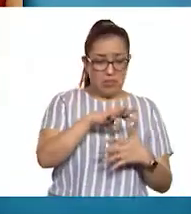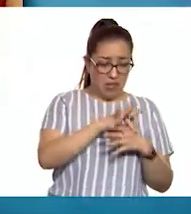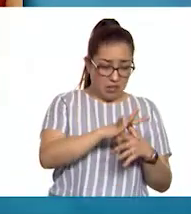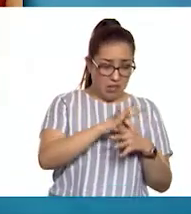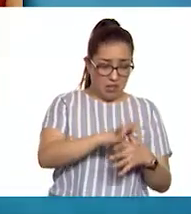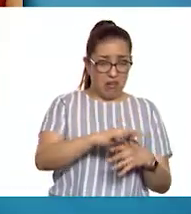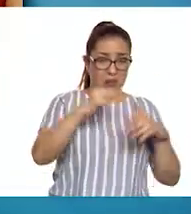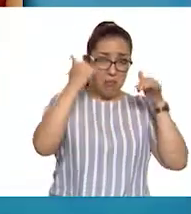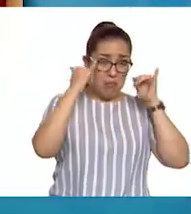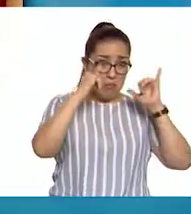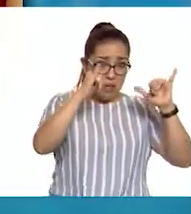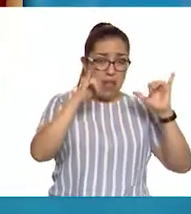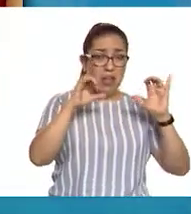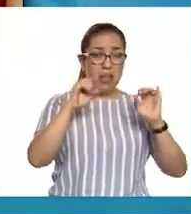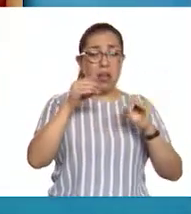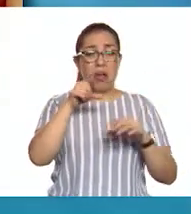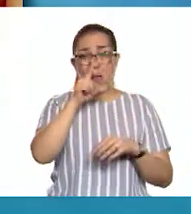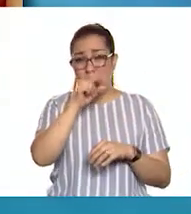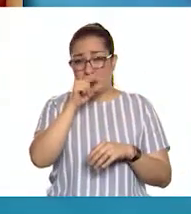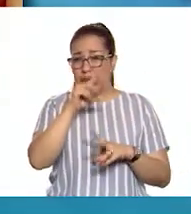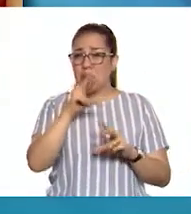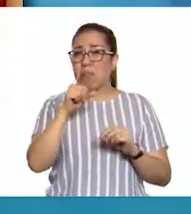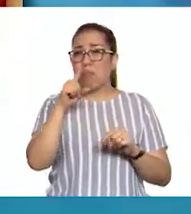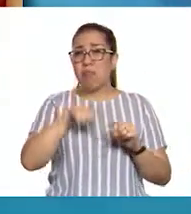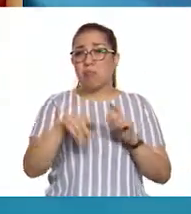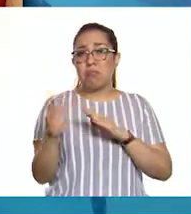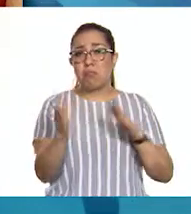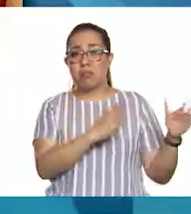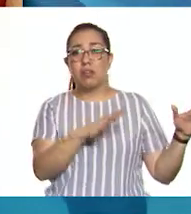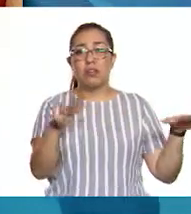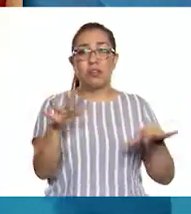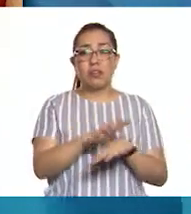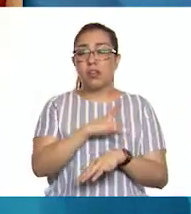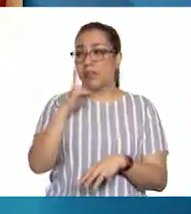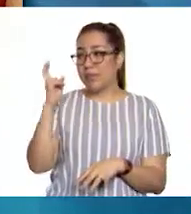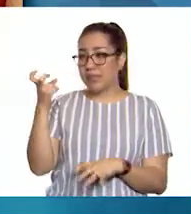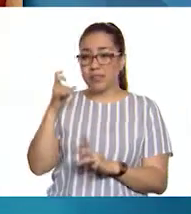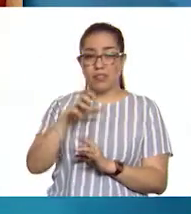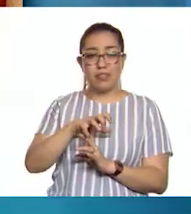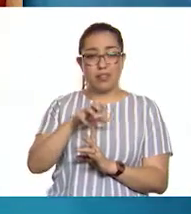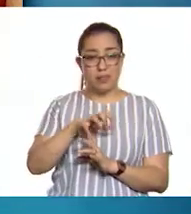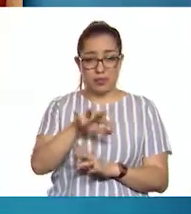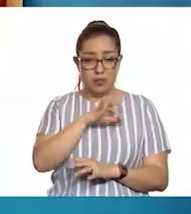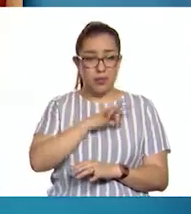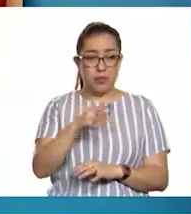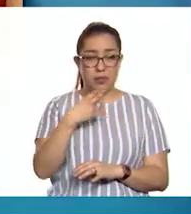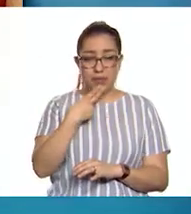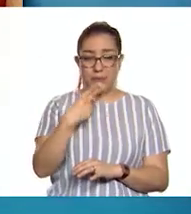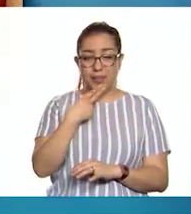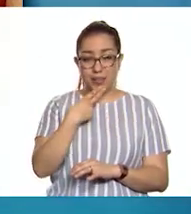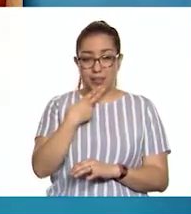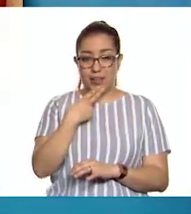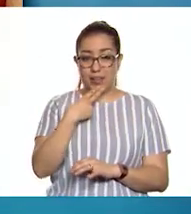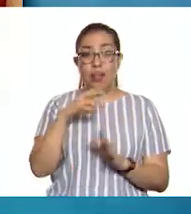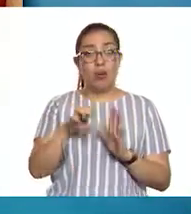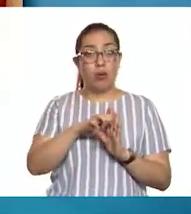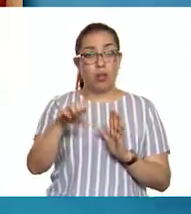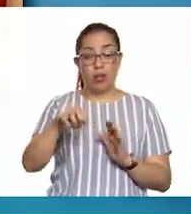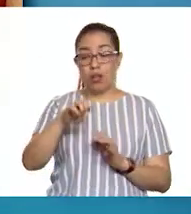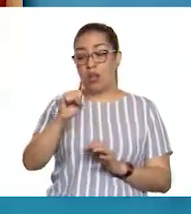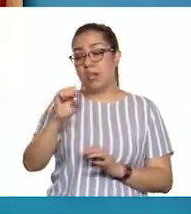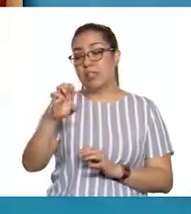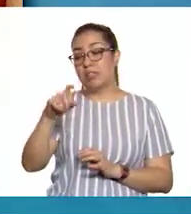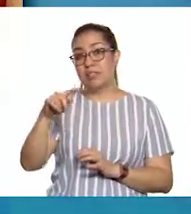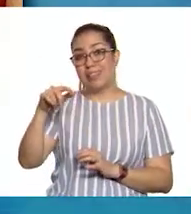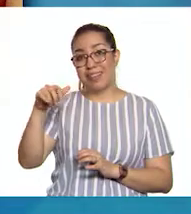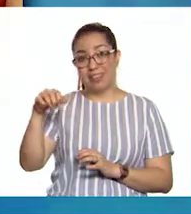Y porque son alimentos con gran valor nutrimental. Por ejemplo, las setas contienen proteínas en 26% de